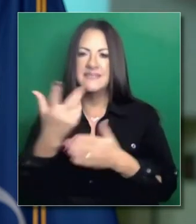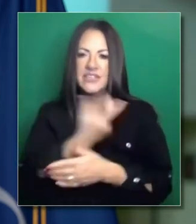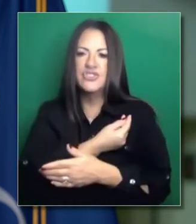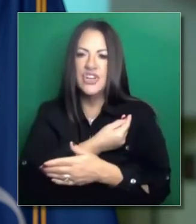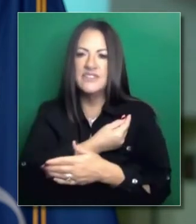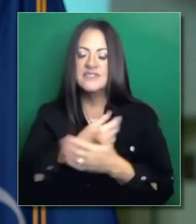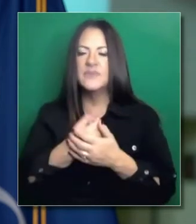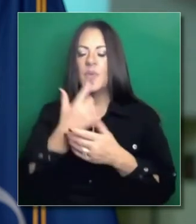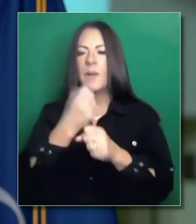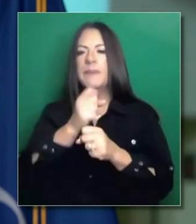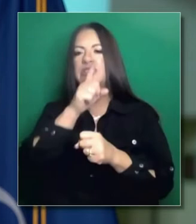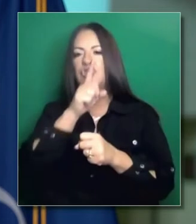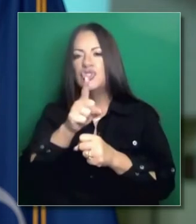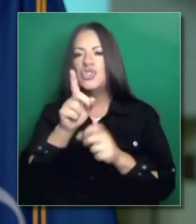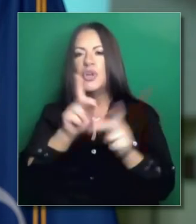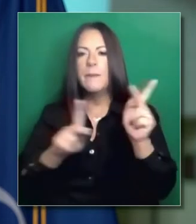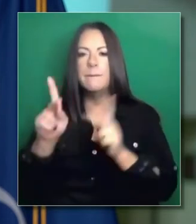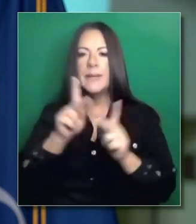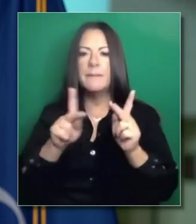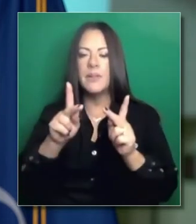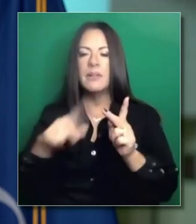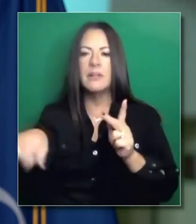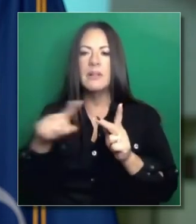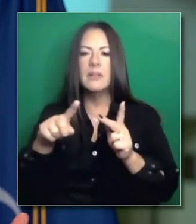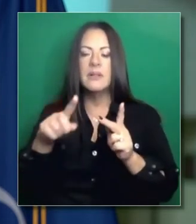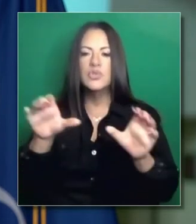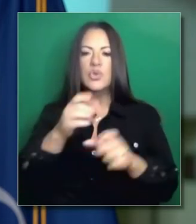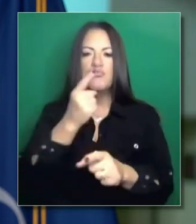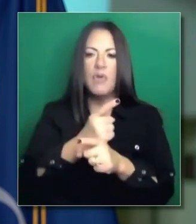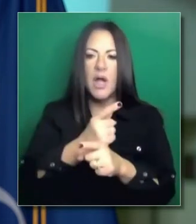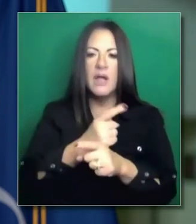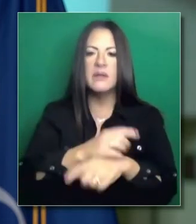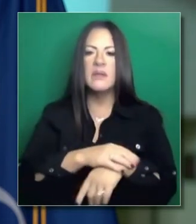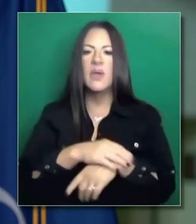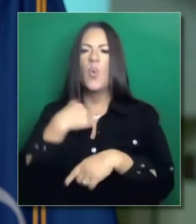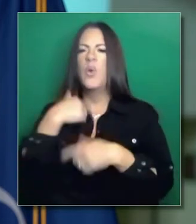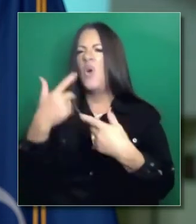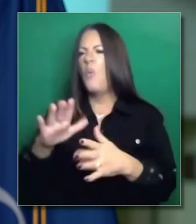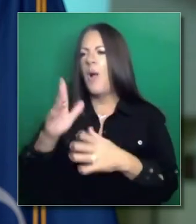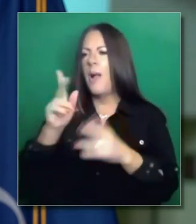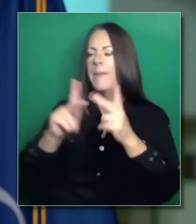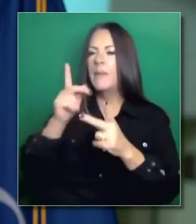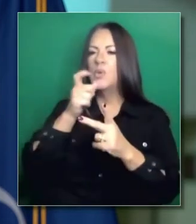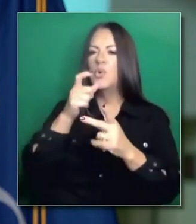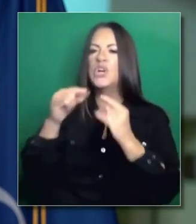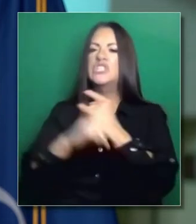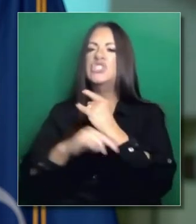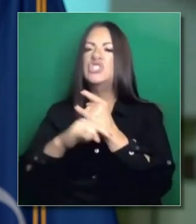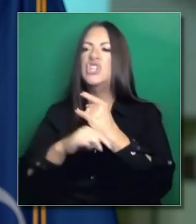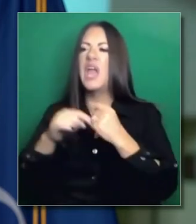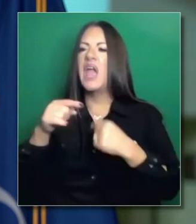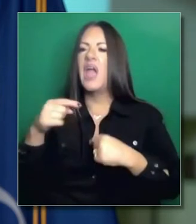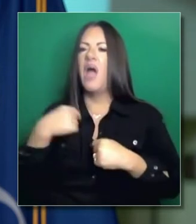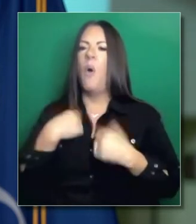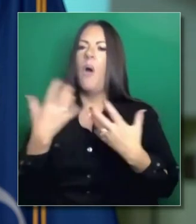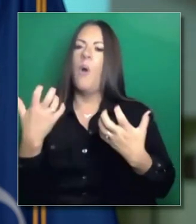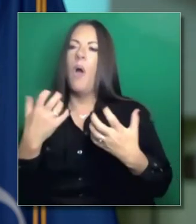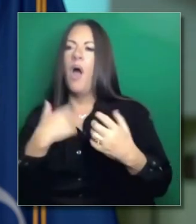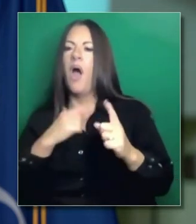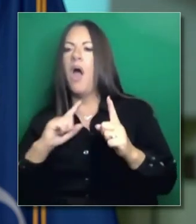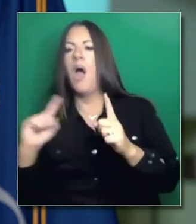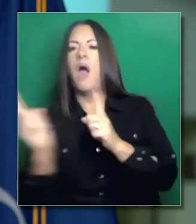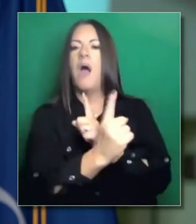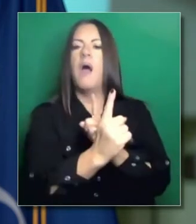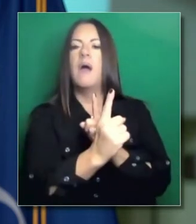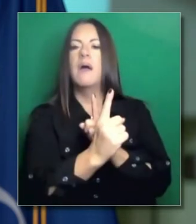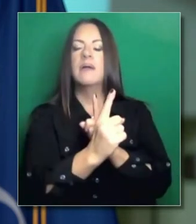Y la gente no. Debe sentir que están haciendo algo. Estamos buscando la negligencia bruta. Solamente. Personas que. No están atendiendo